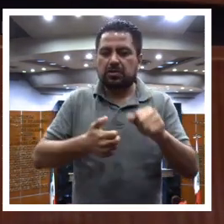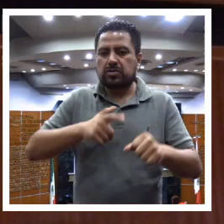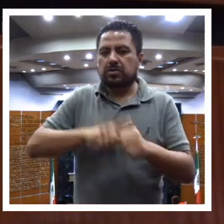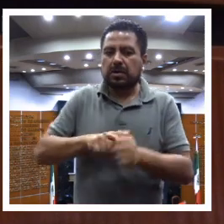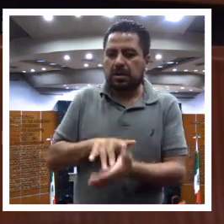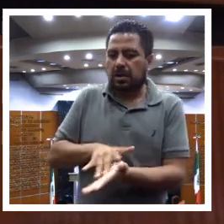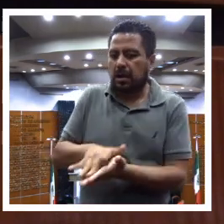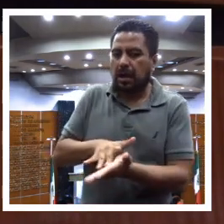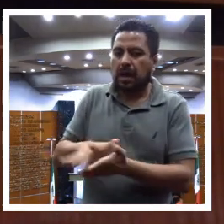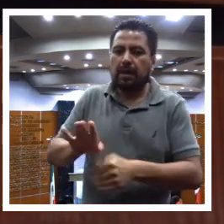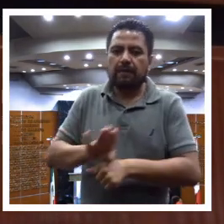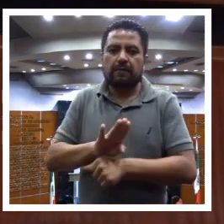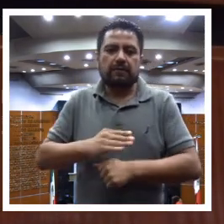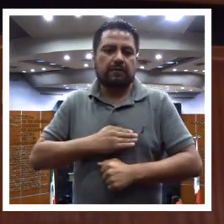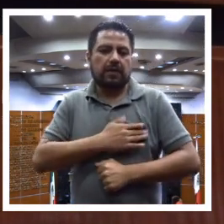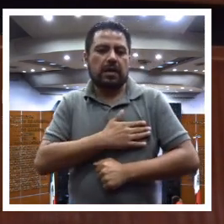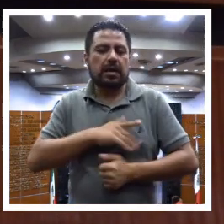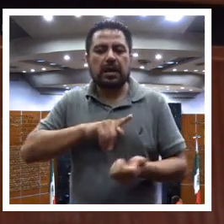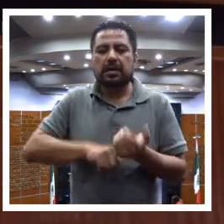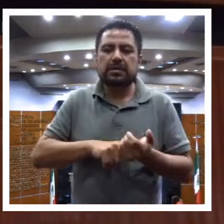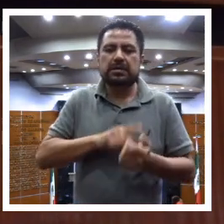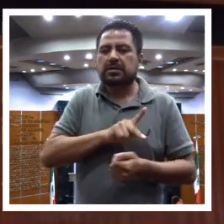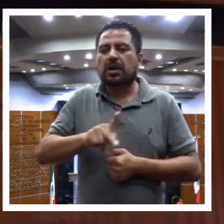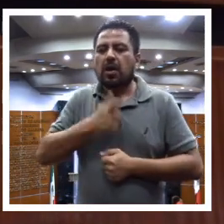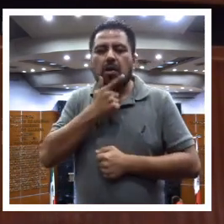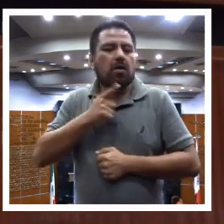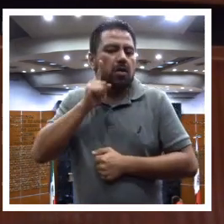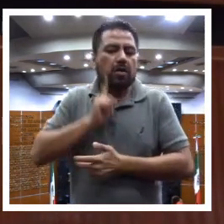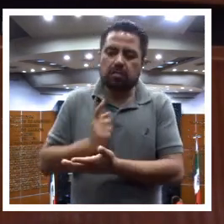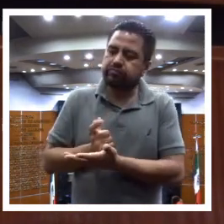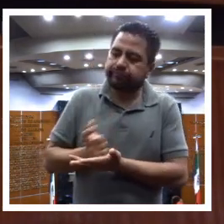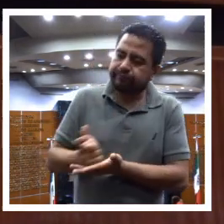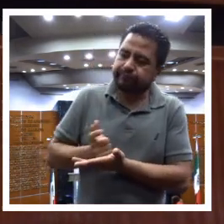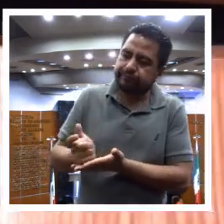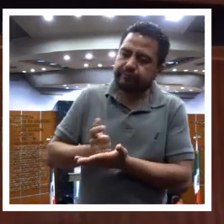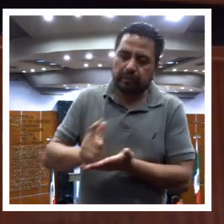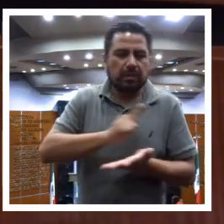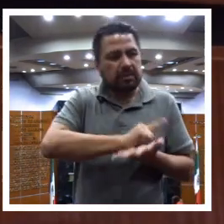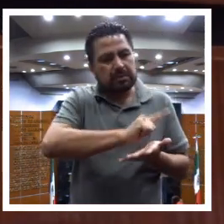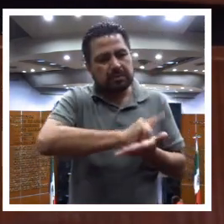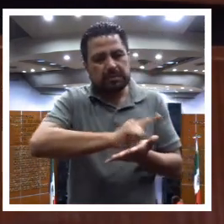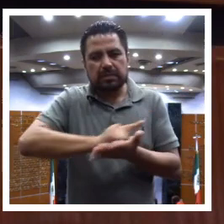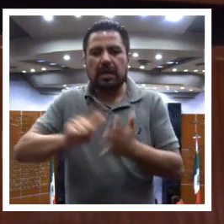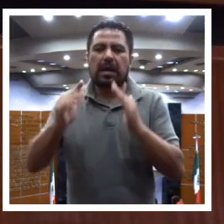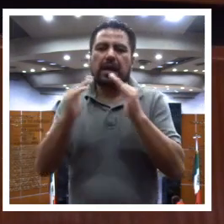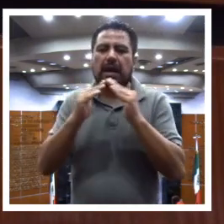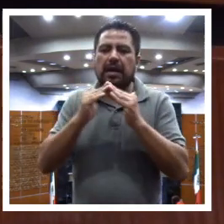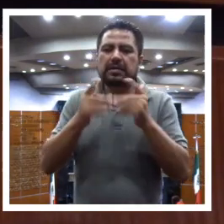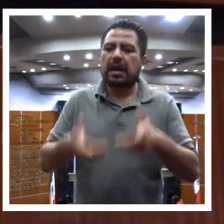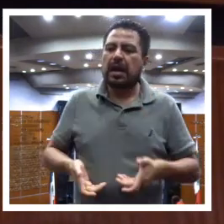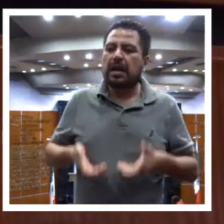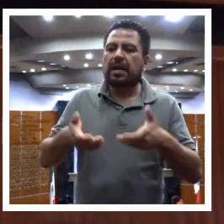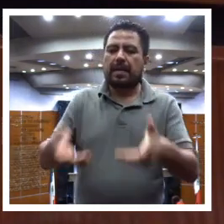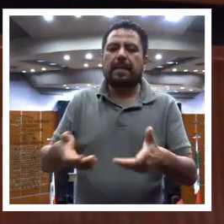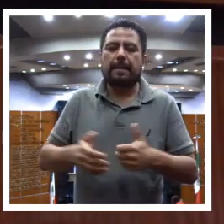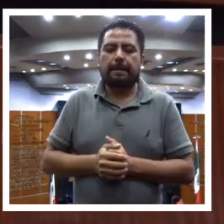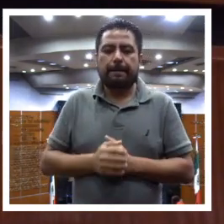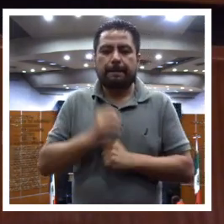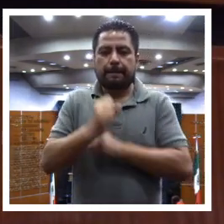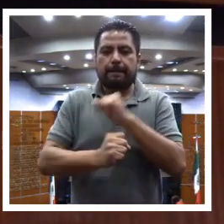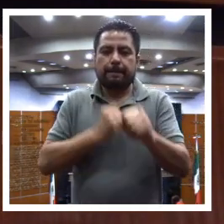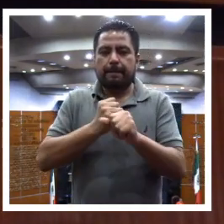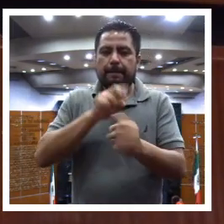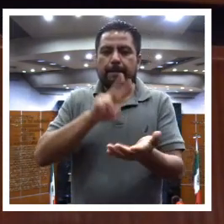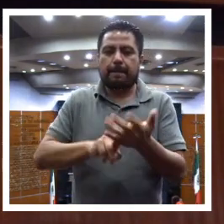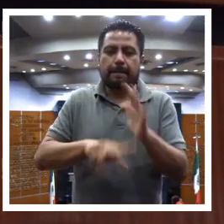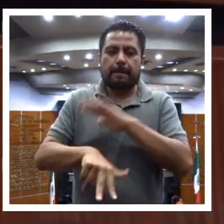para el bienestar de hombres y mujeres a través del pago de jornales por la limpieza de casas y calles. En el 2013,